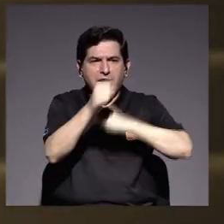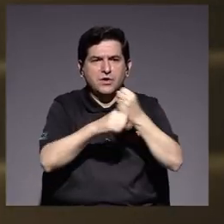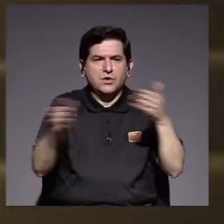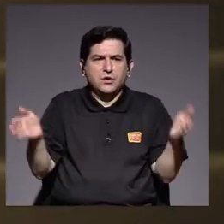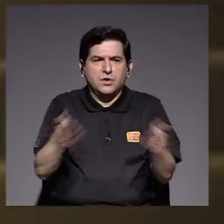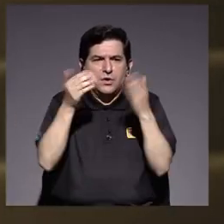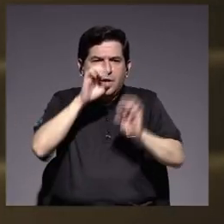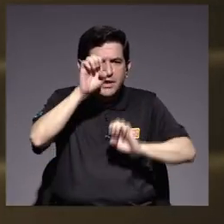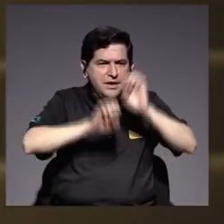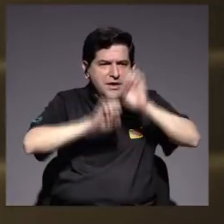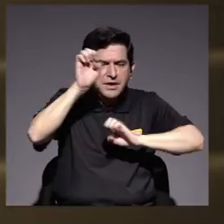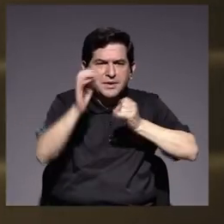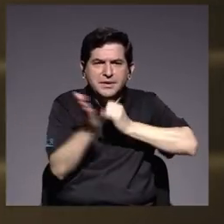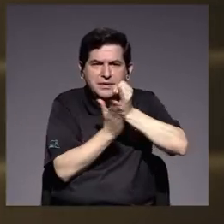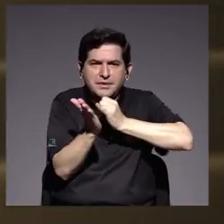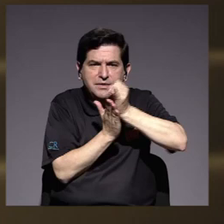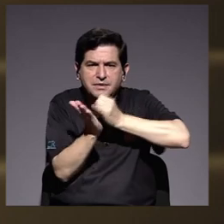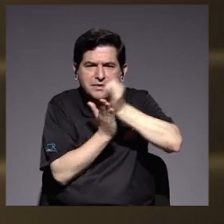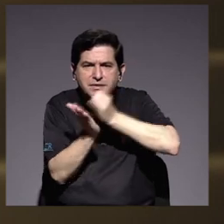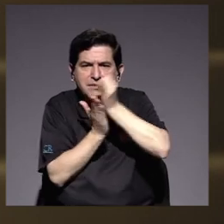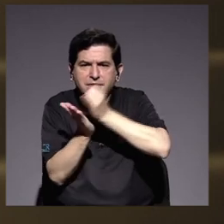promovido la evaluación de la investigación